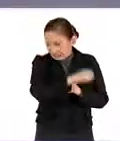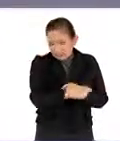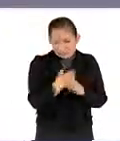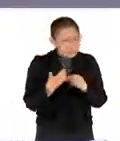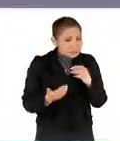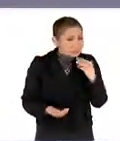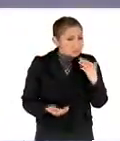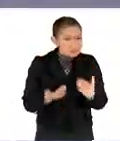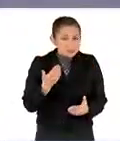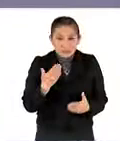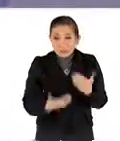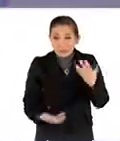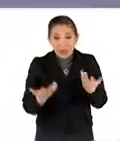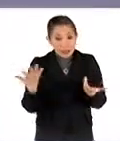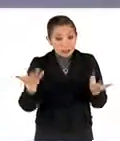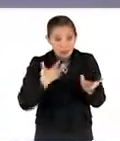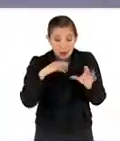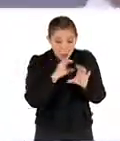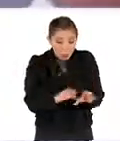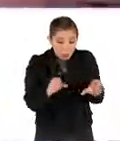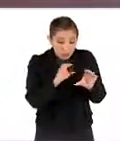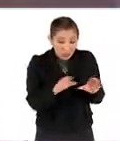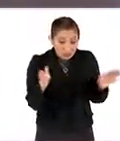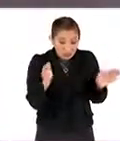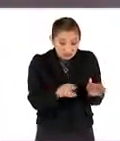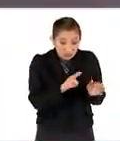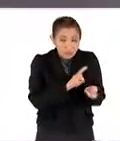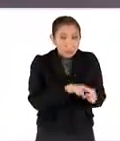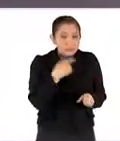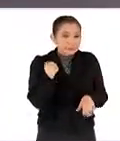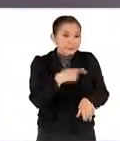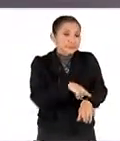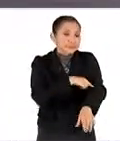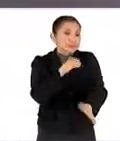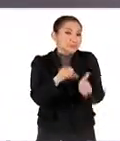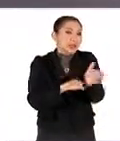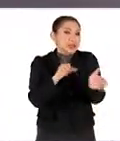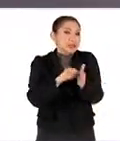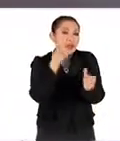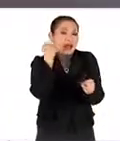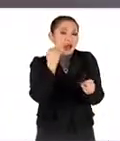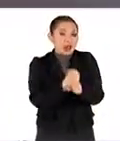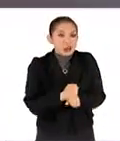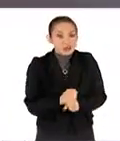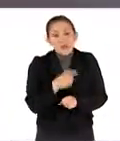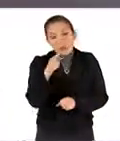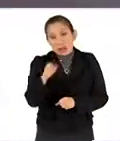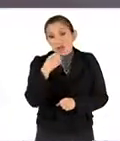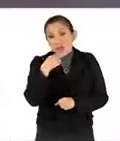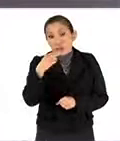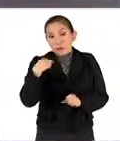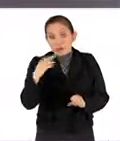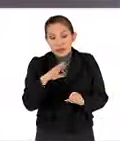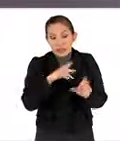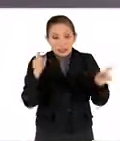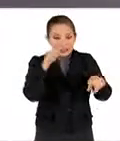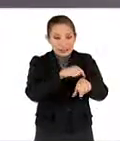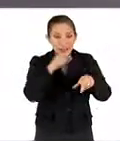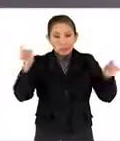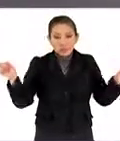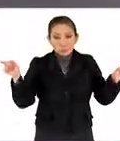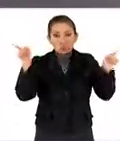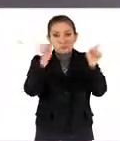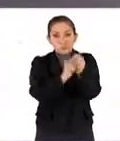realizados en computadoras más pequeñas llevarían meses o años. Entonces esto nos va a permitir reducir